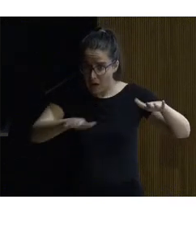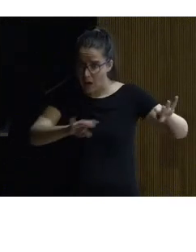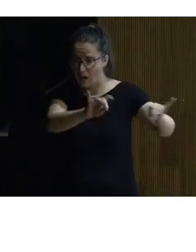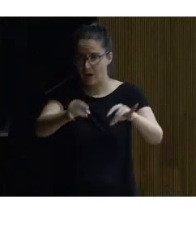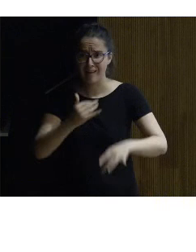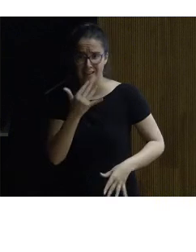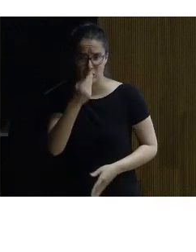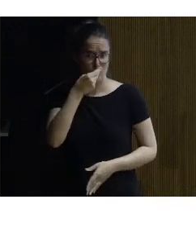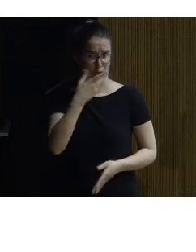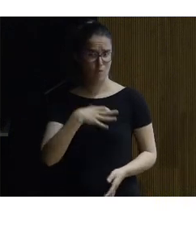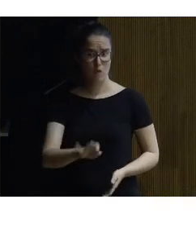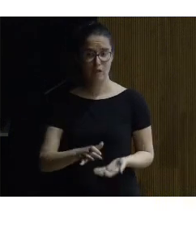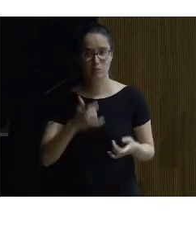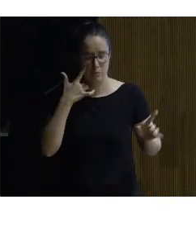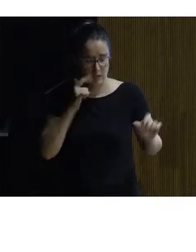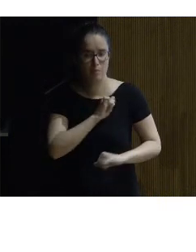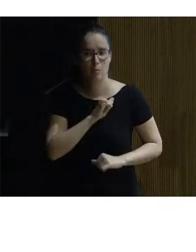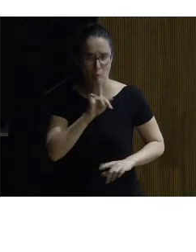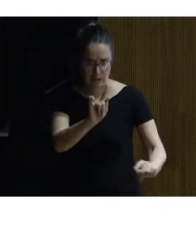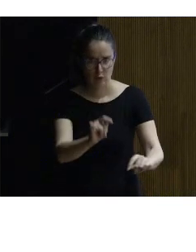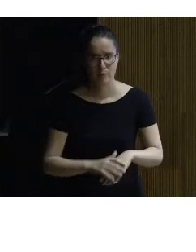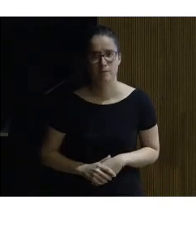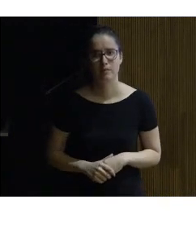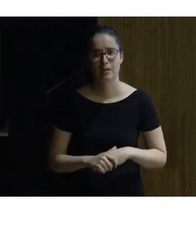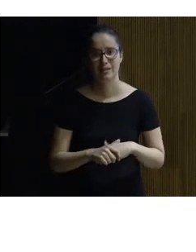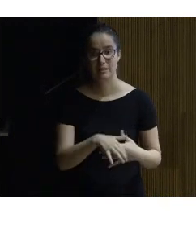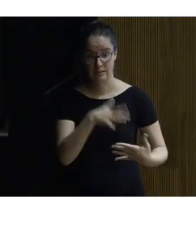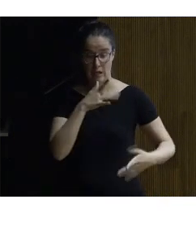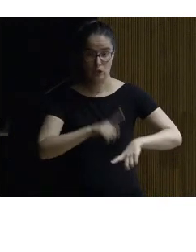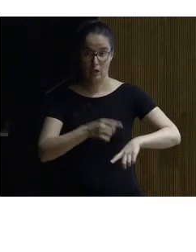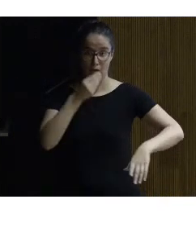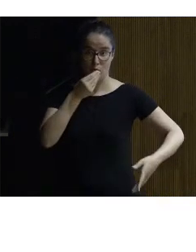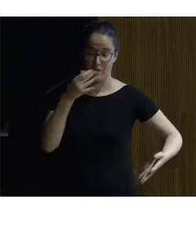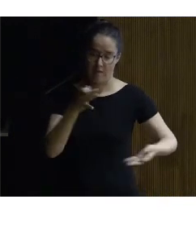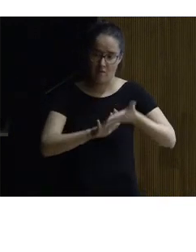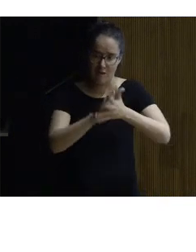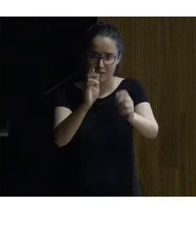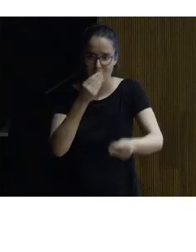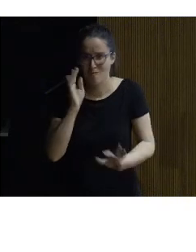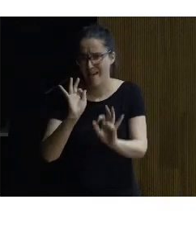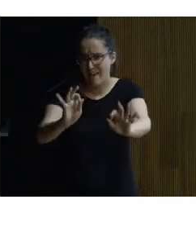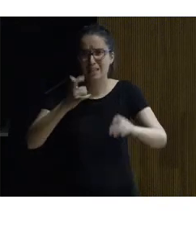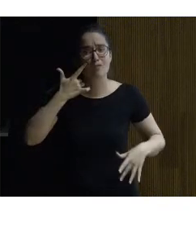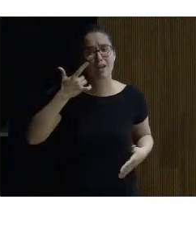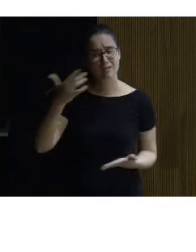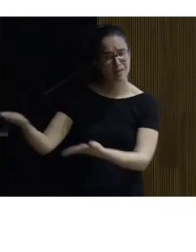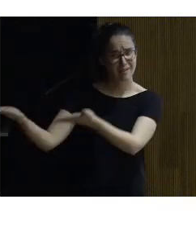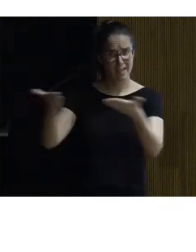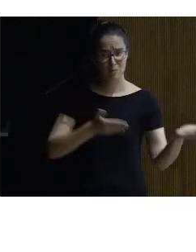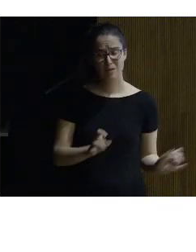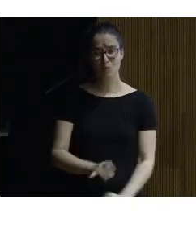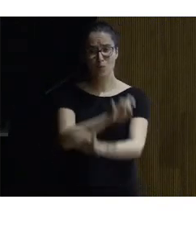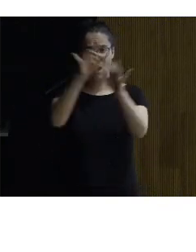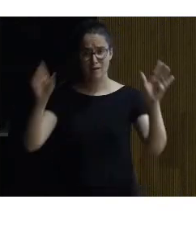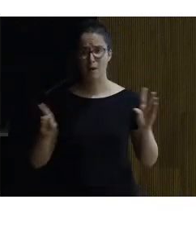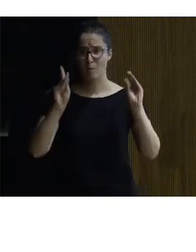casi te la comerías espera un momento a la hora de la comida hay que hablar un poco de comida fíjense que invita es muy clara es muy